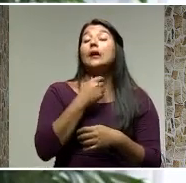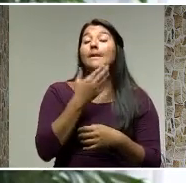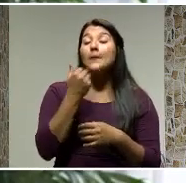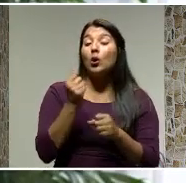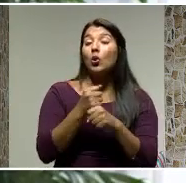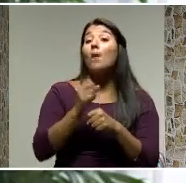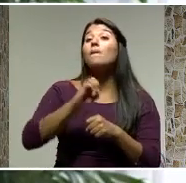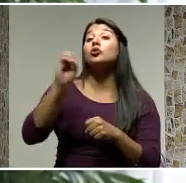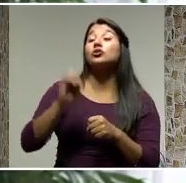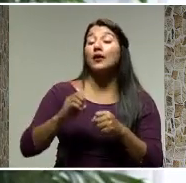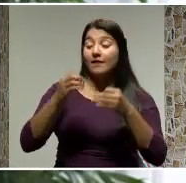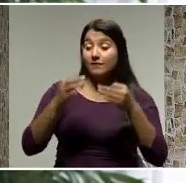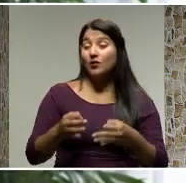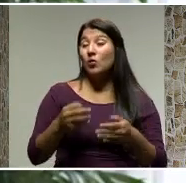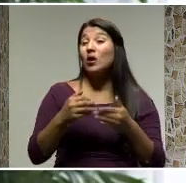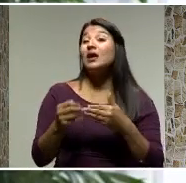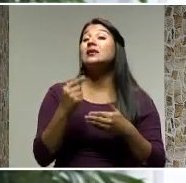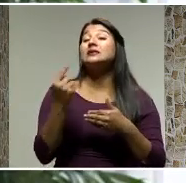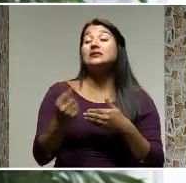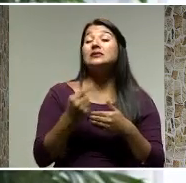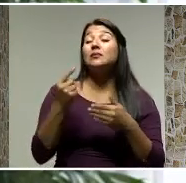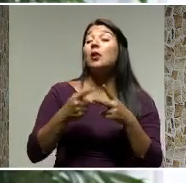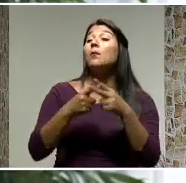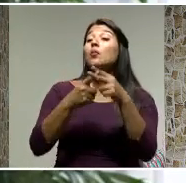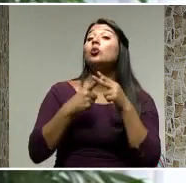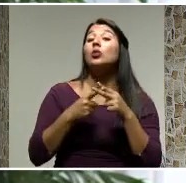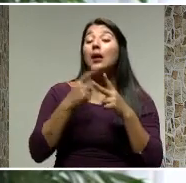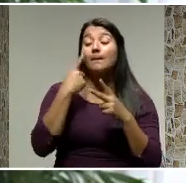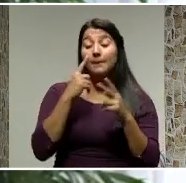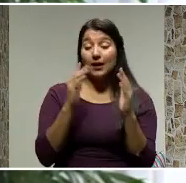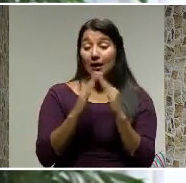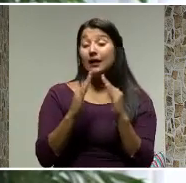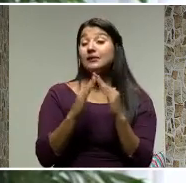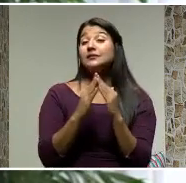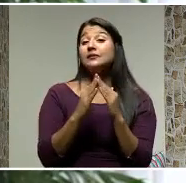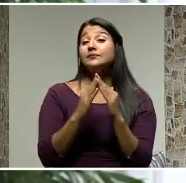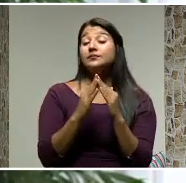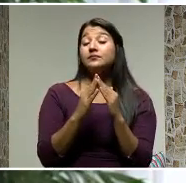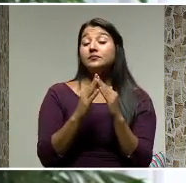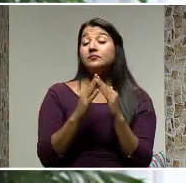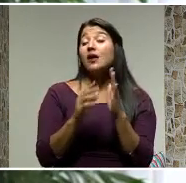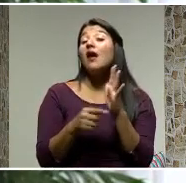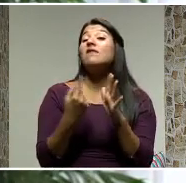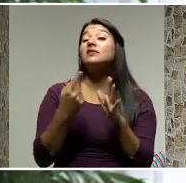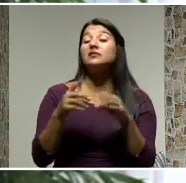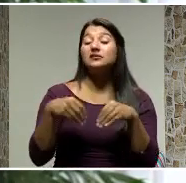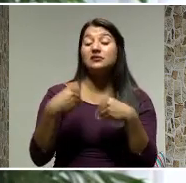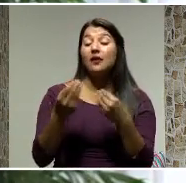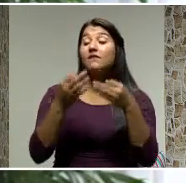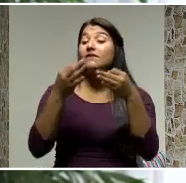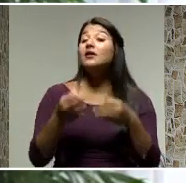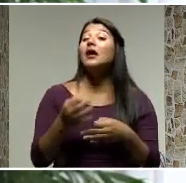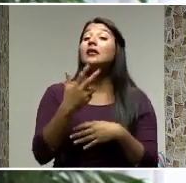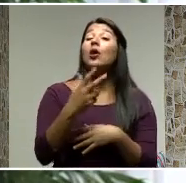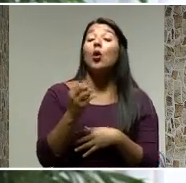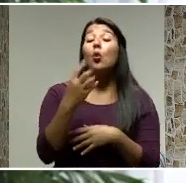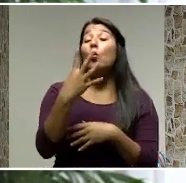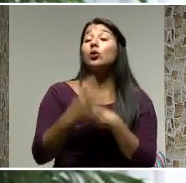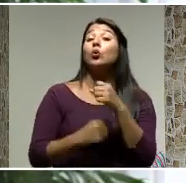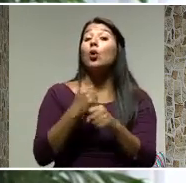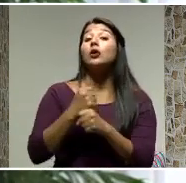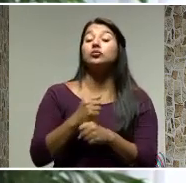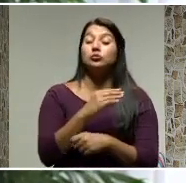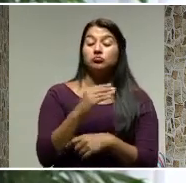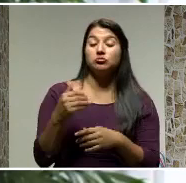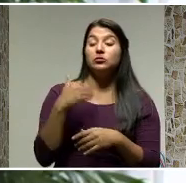tasa fija. Por lo general, los créditos de vivienda, las entidades financieras le ofrecen tasa fija durante 3 o 4 años y después es